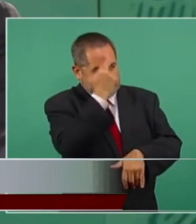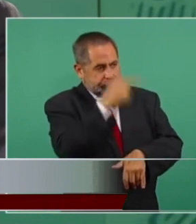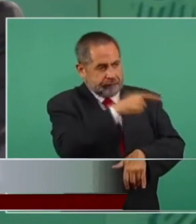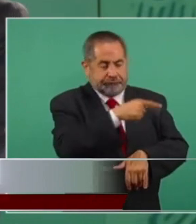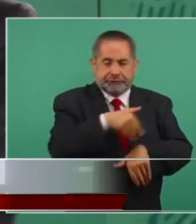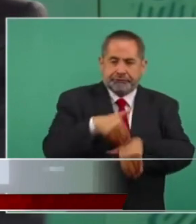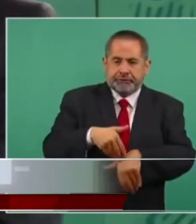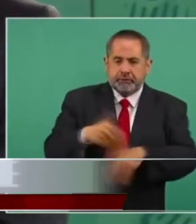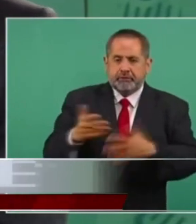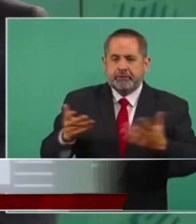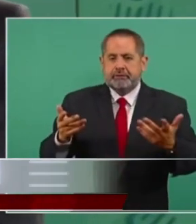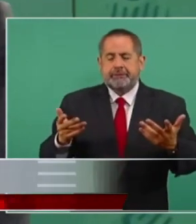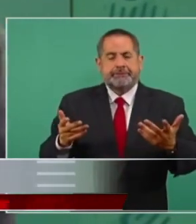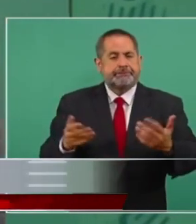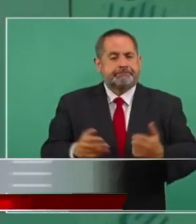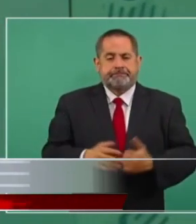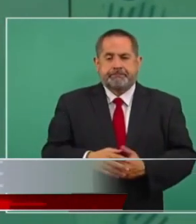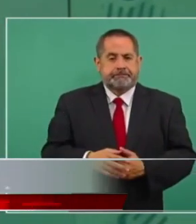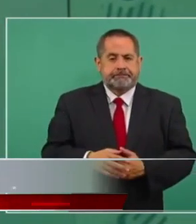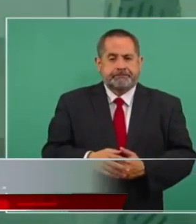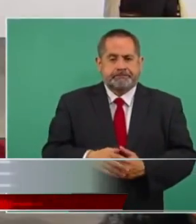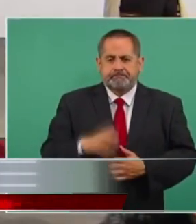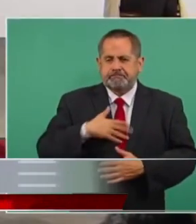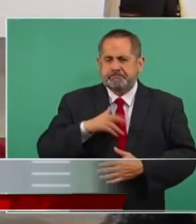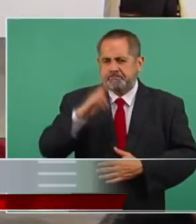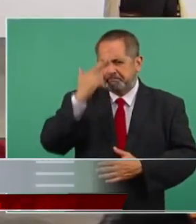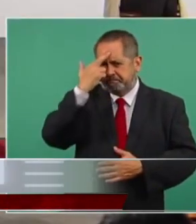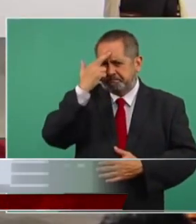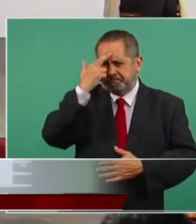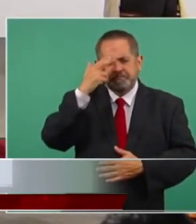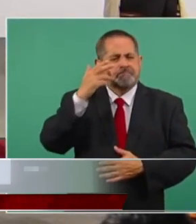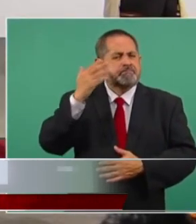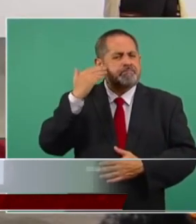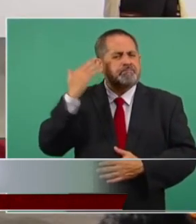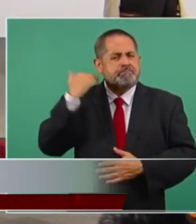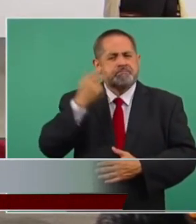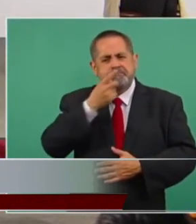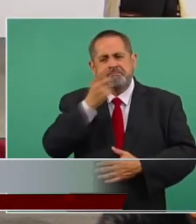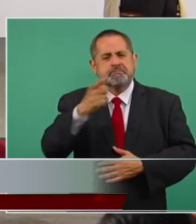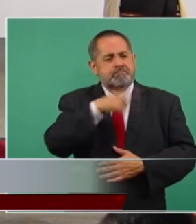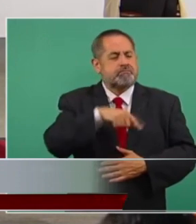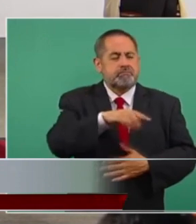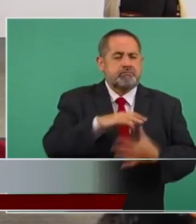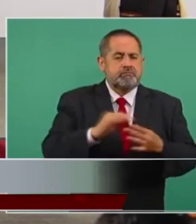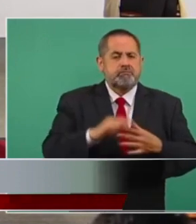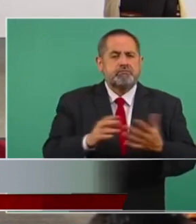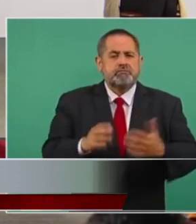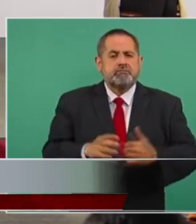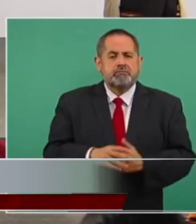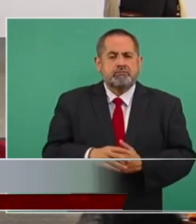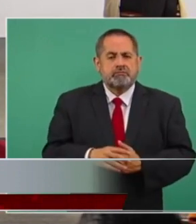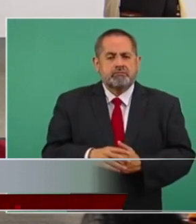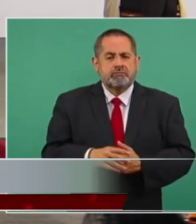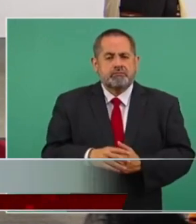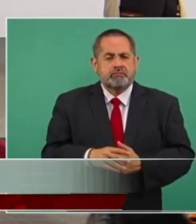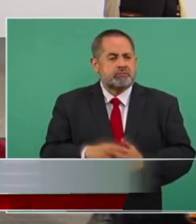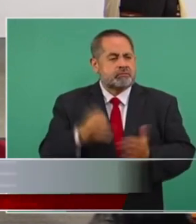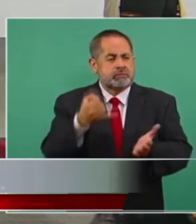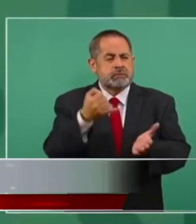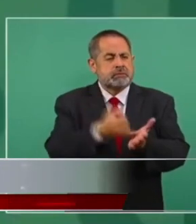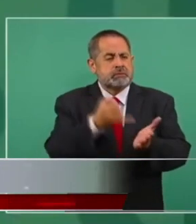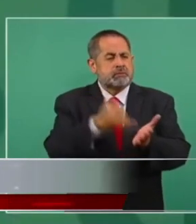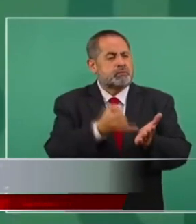me acuerdo que un poco el argumento era para qué aumentar impuestos